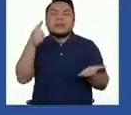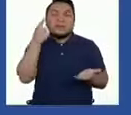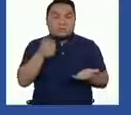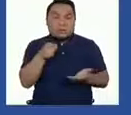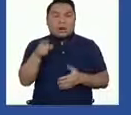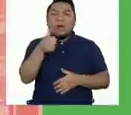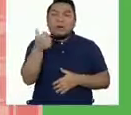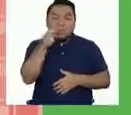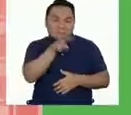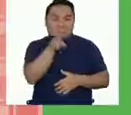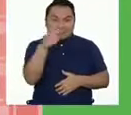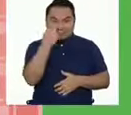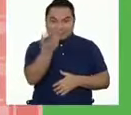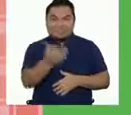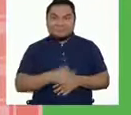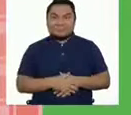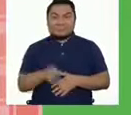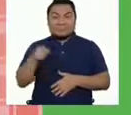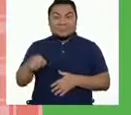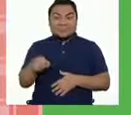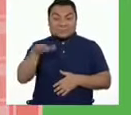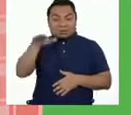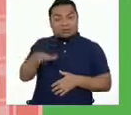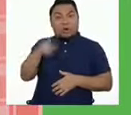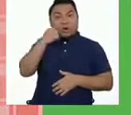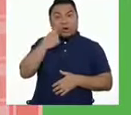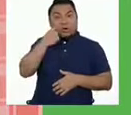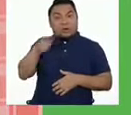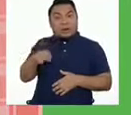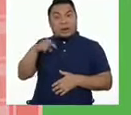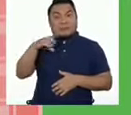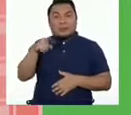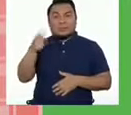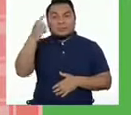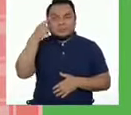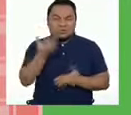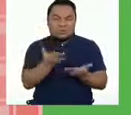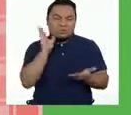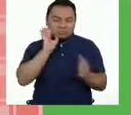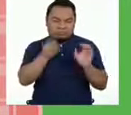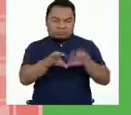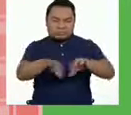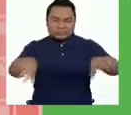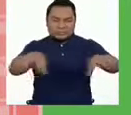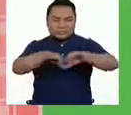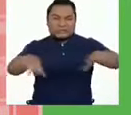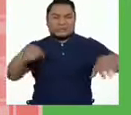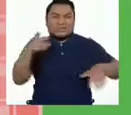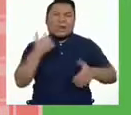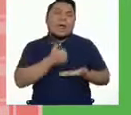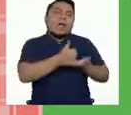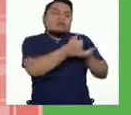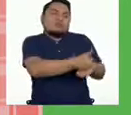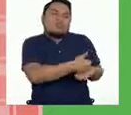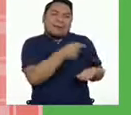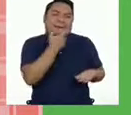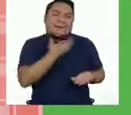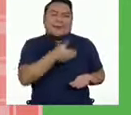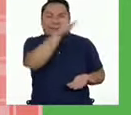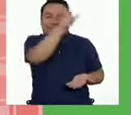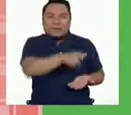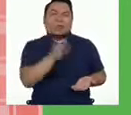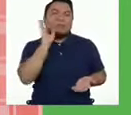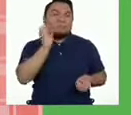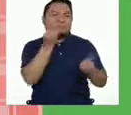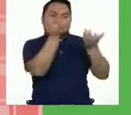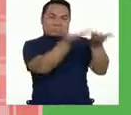cómo podemos ayudarlo. Pedro quiere clasificar sus residuos para facilitar el trabajo de nuestros amigos recicladores. Él